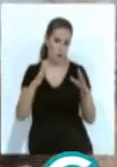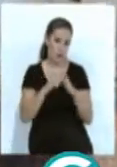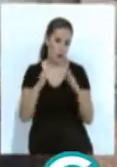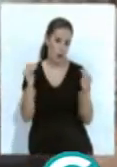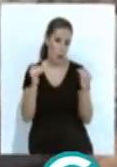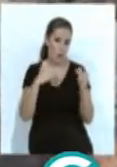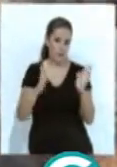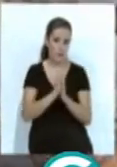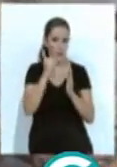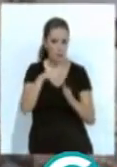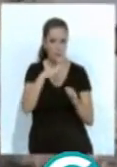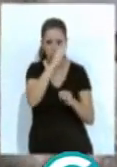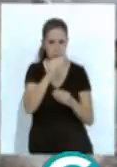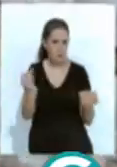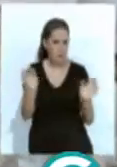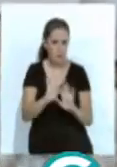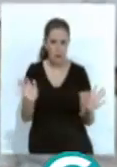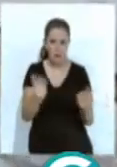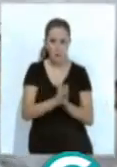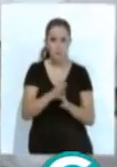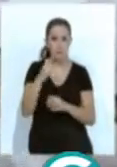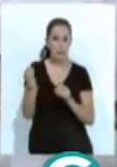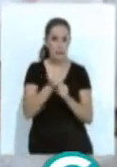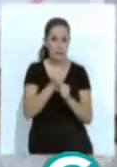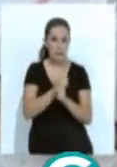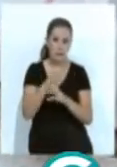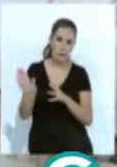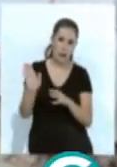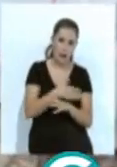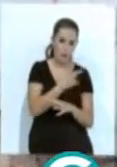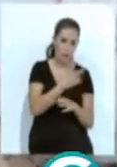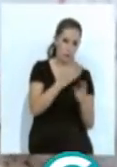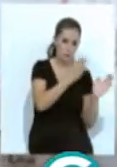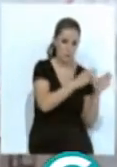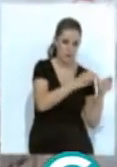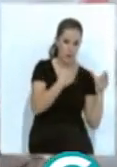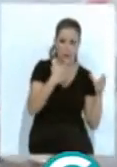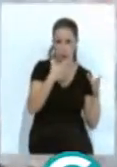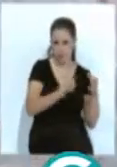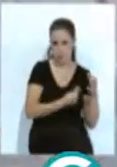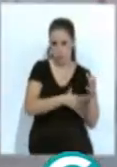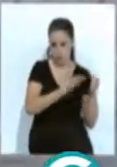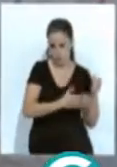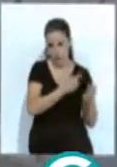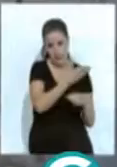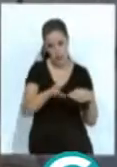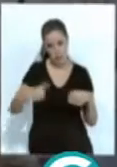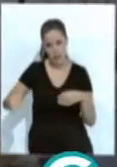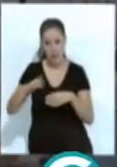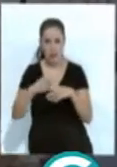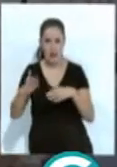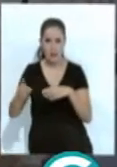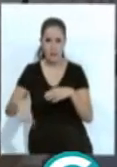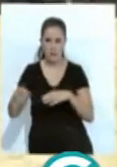la Roldana que también desapareció. Durante estos trabajos se están separando las piezas de valor para ser restauradas del resto de piezas